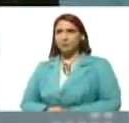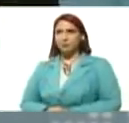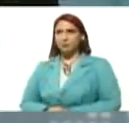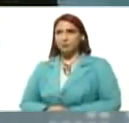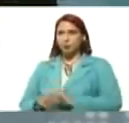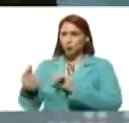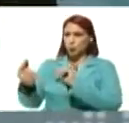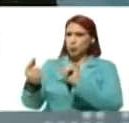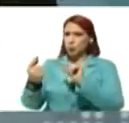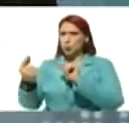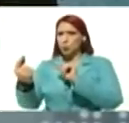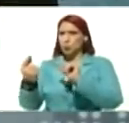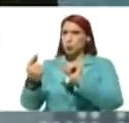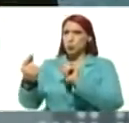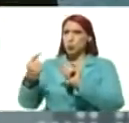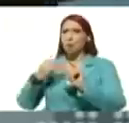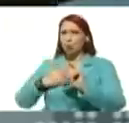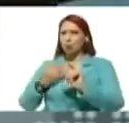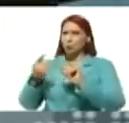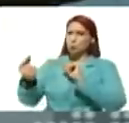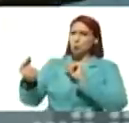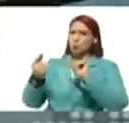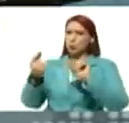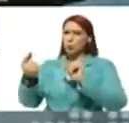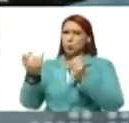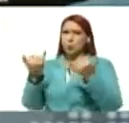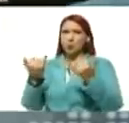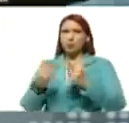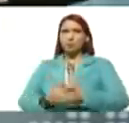conversadito, podemos hacerlo conversadito, presidente,